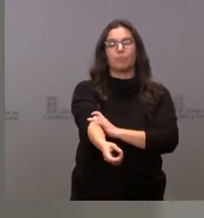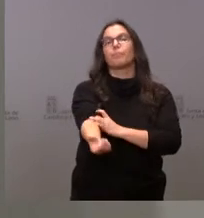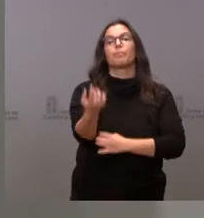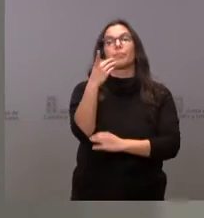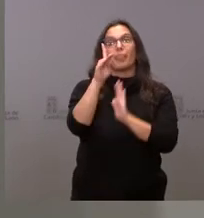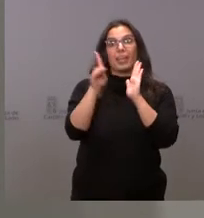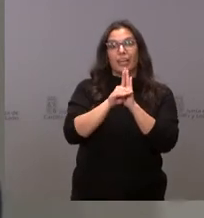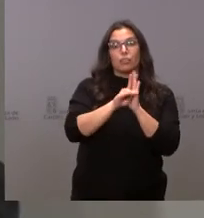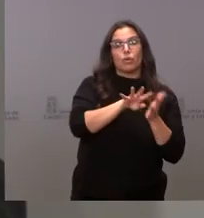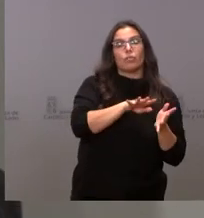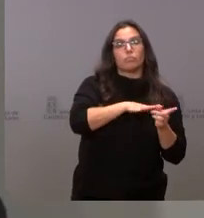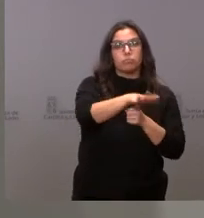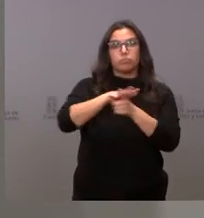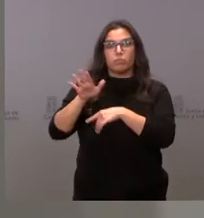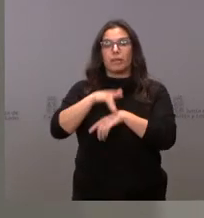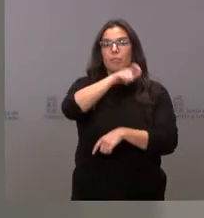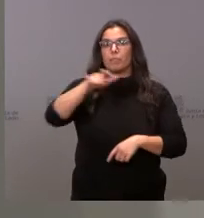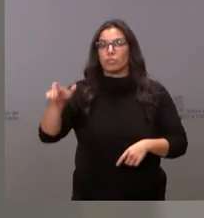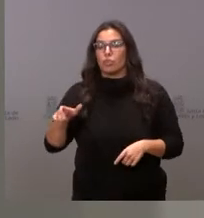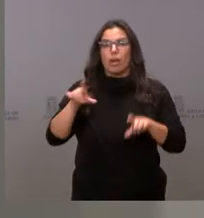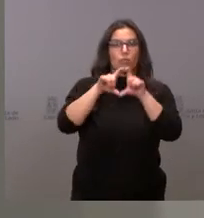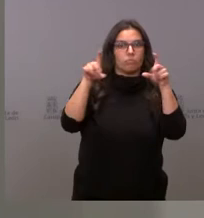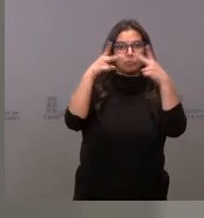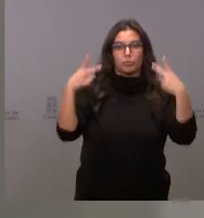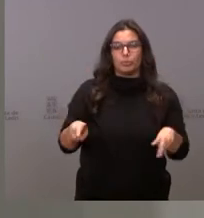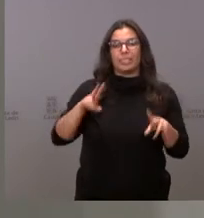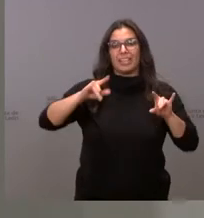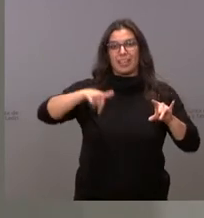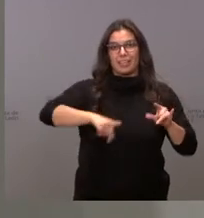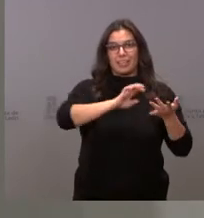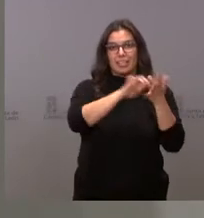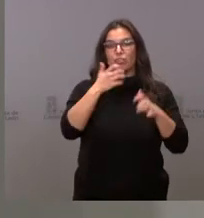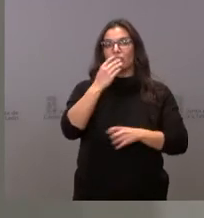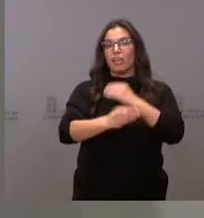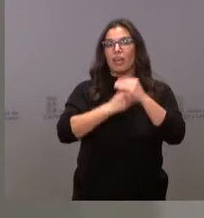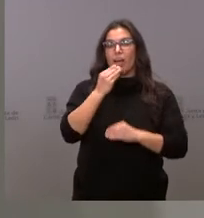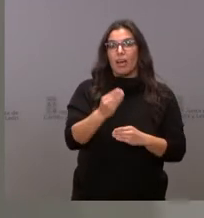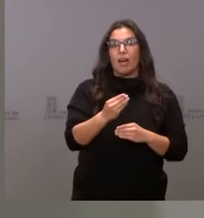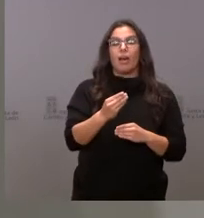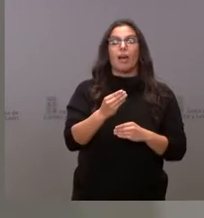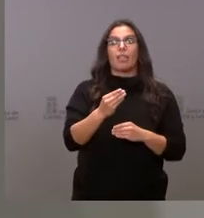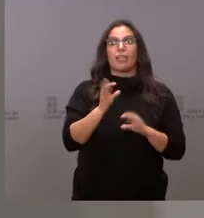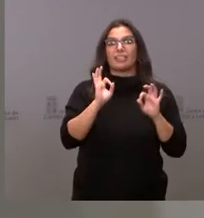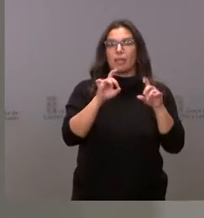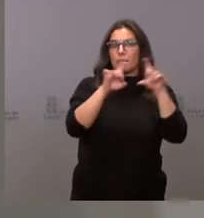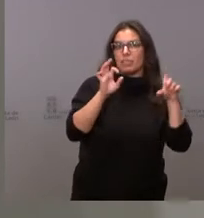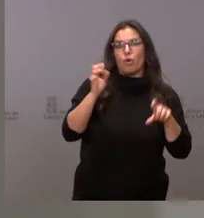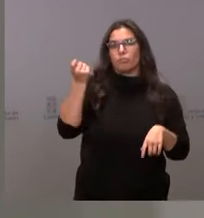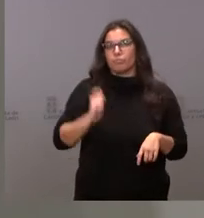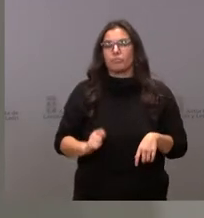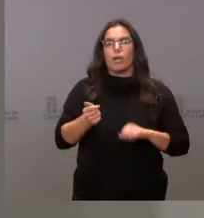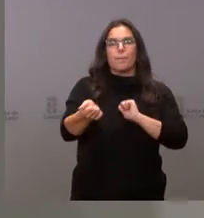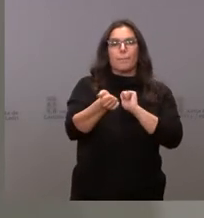norma, se va a aplicar a las personas físicas o jurídicas con sede en Castilla y León que realicen con carácter empresarial o profesional la concesión de